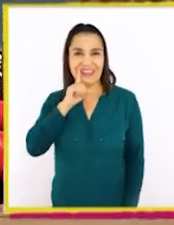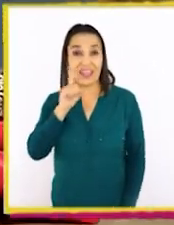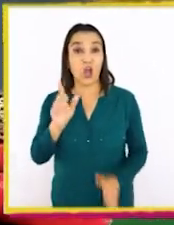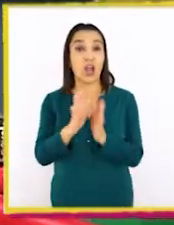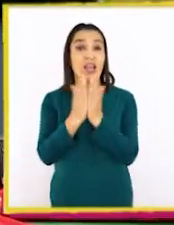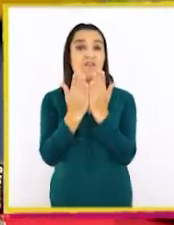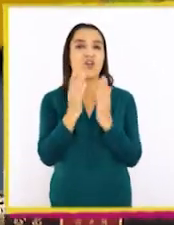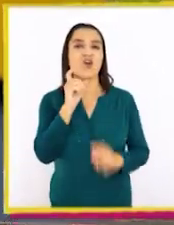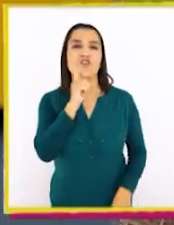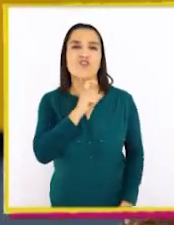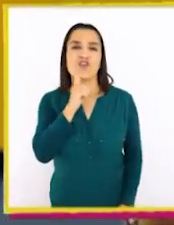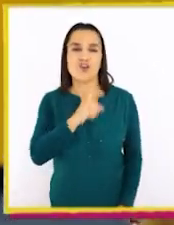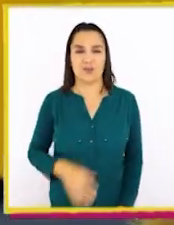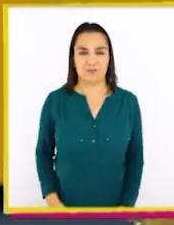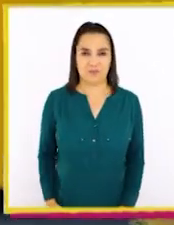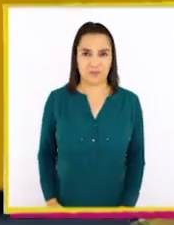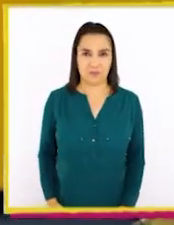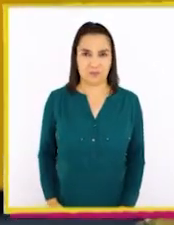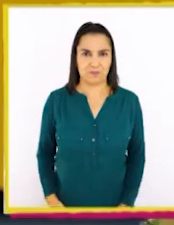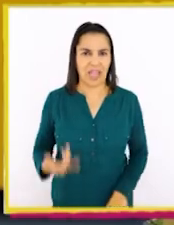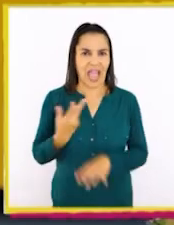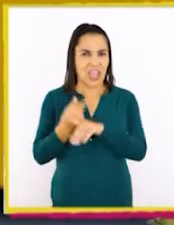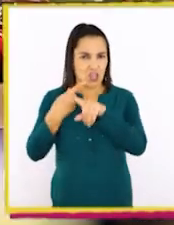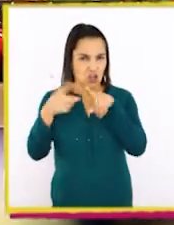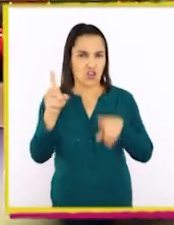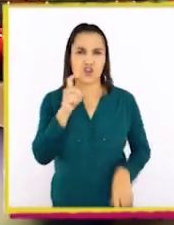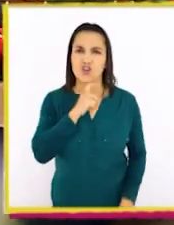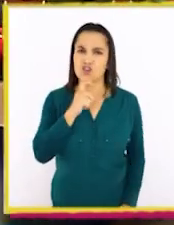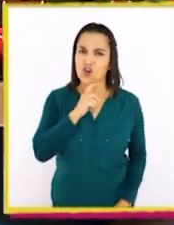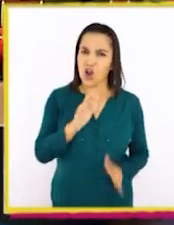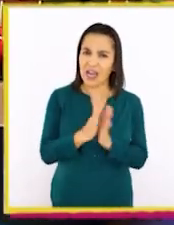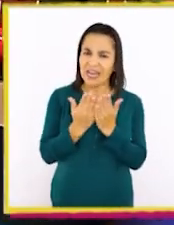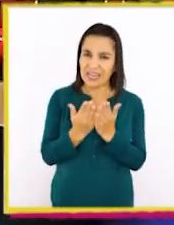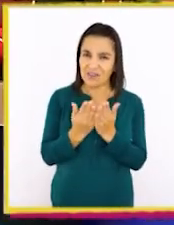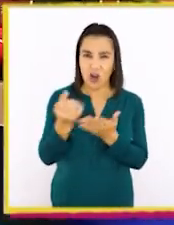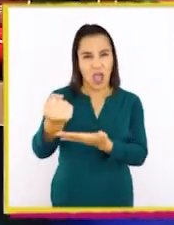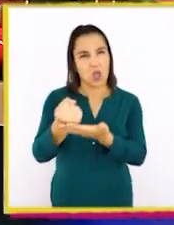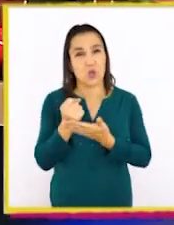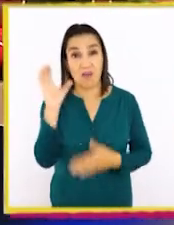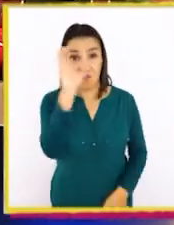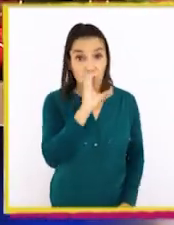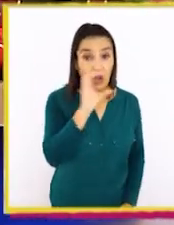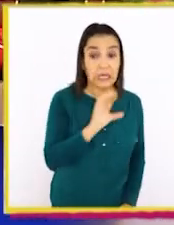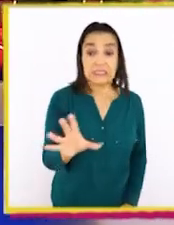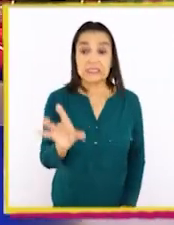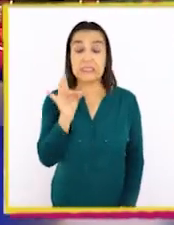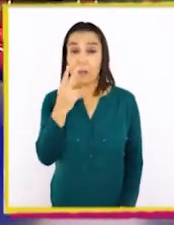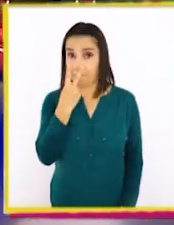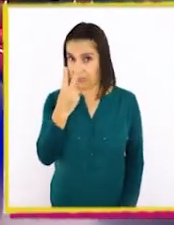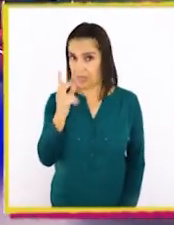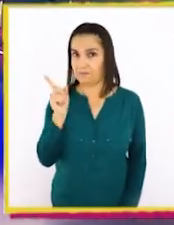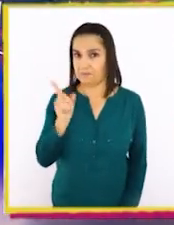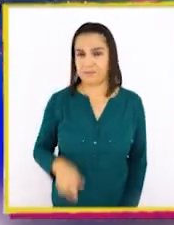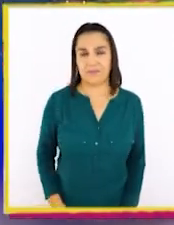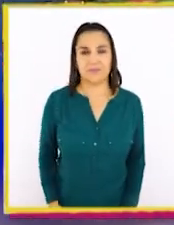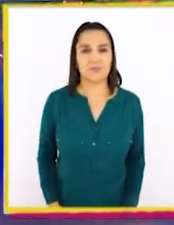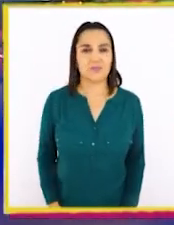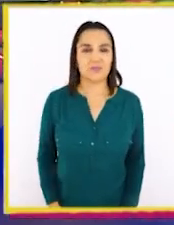uno rojo. ¿Ven otro rojo por ahí? ¿Me ayudan a buscar? ¡Miren bien!